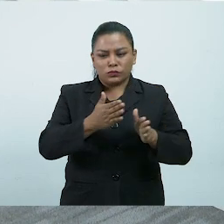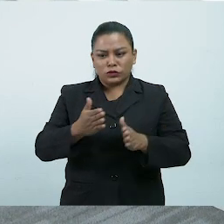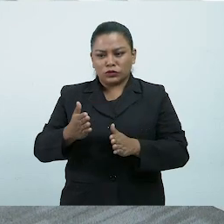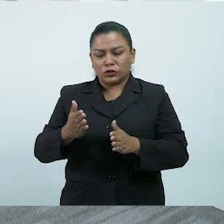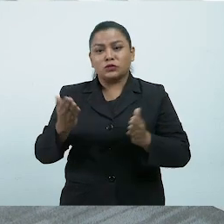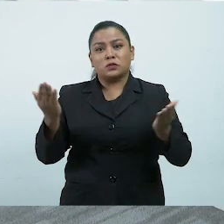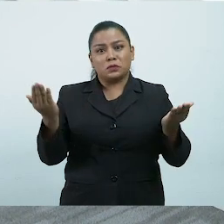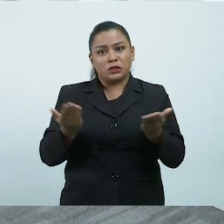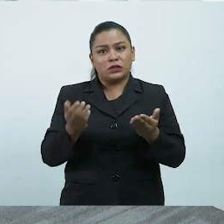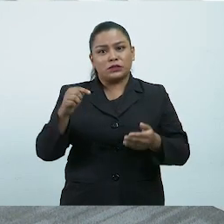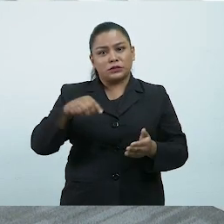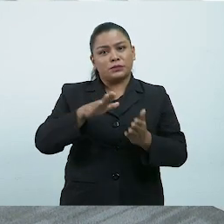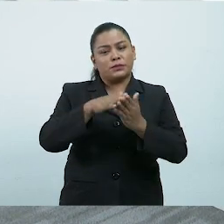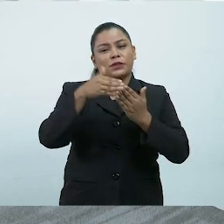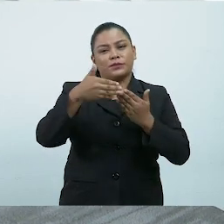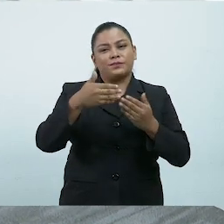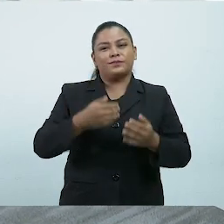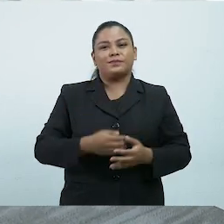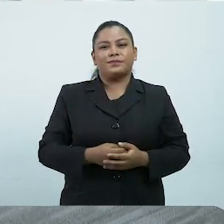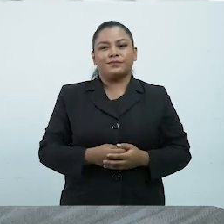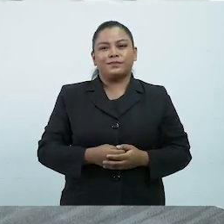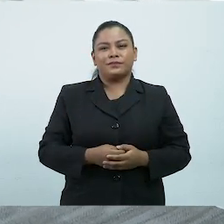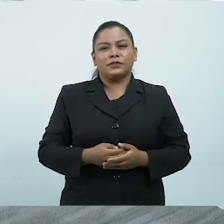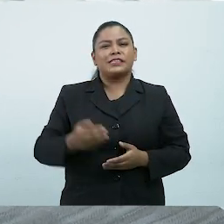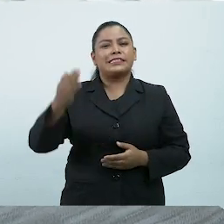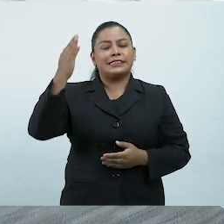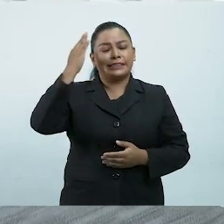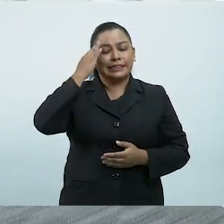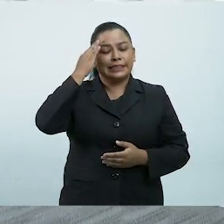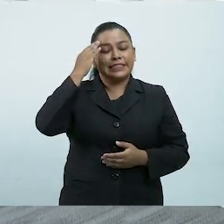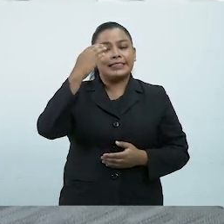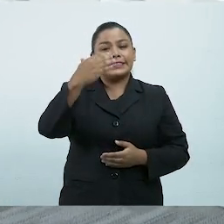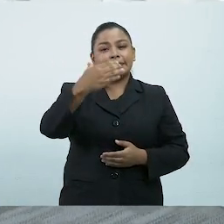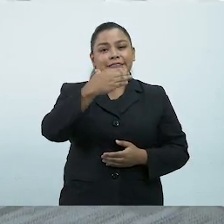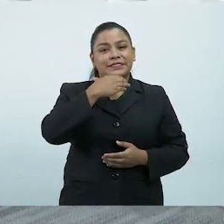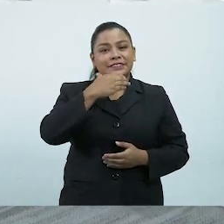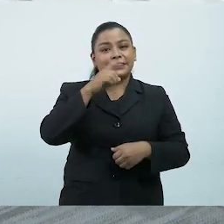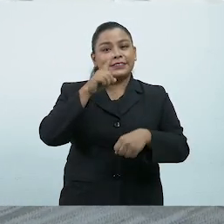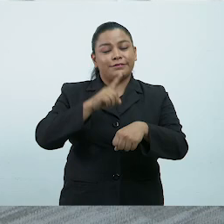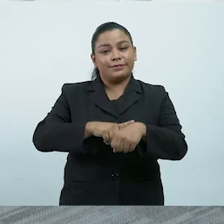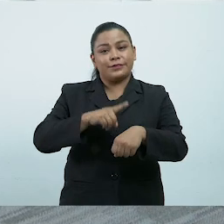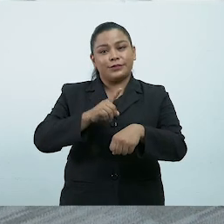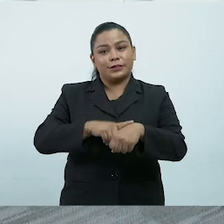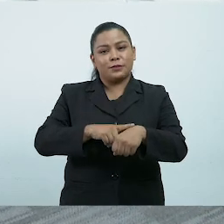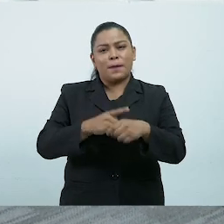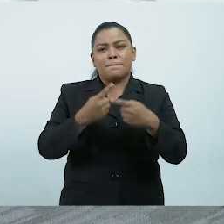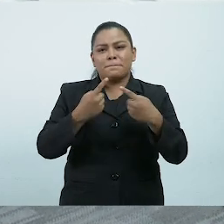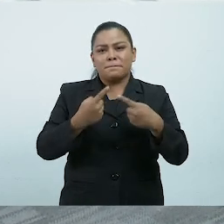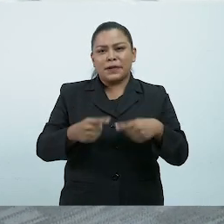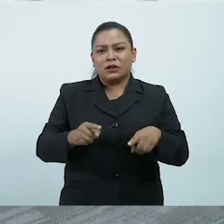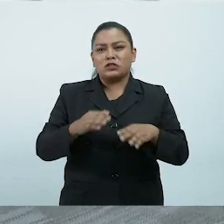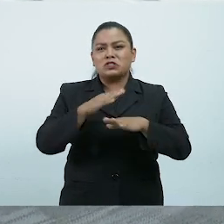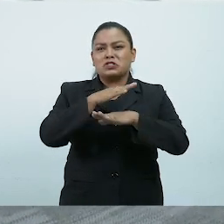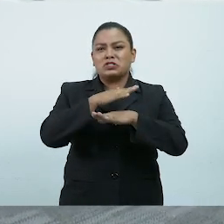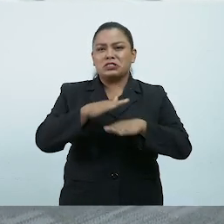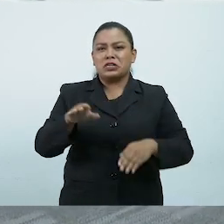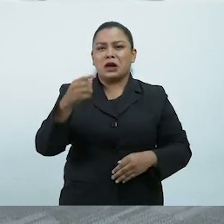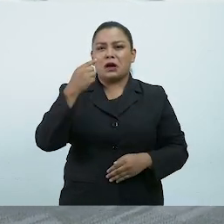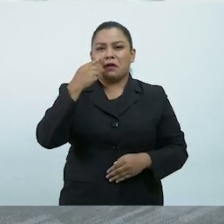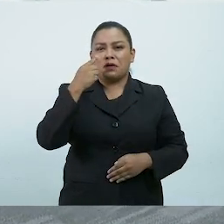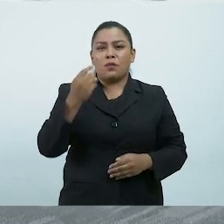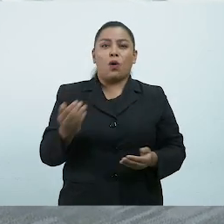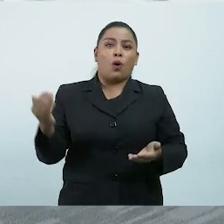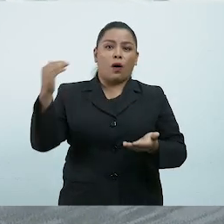llevar a cabo este plan. Sé que enfrentamos momentos difíciles, pero finalmente vemos una luz para